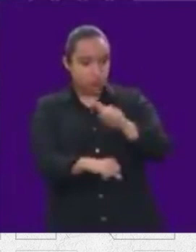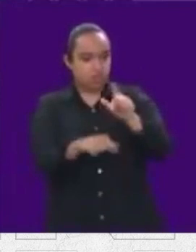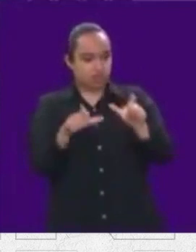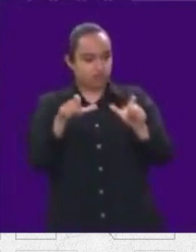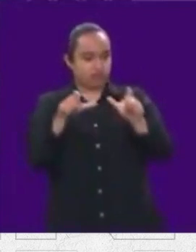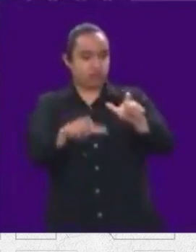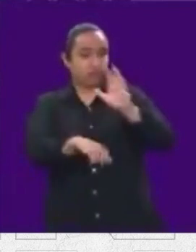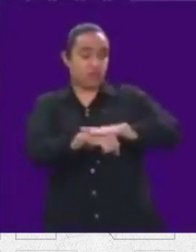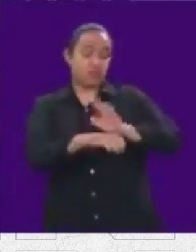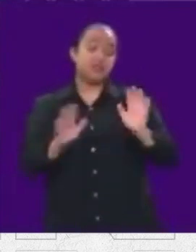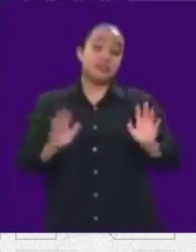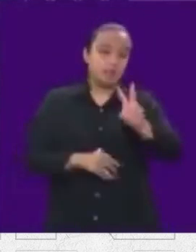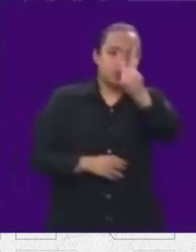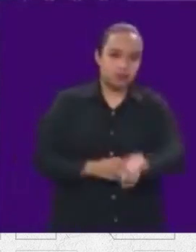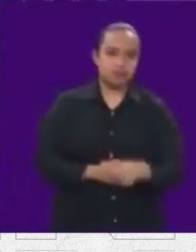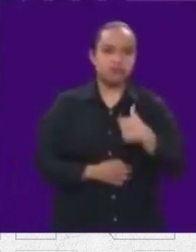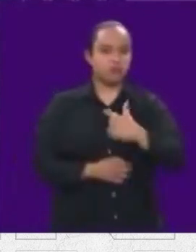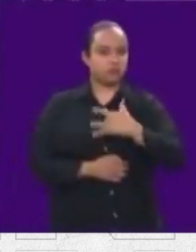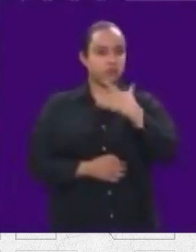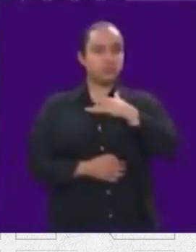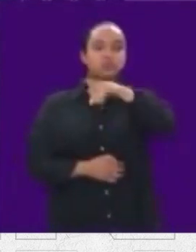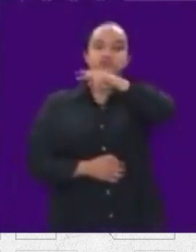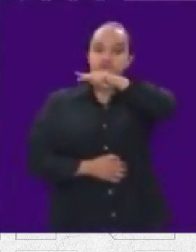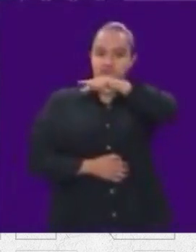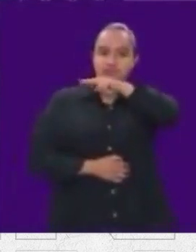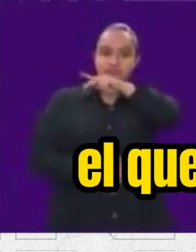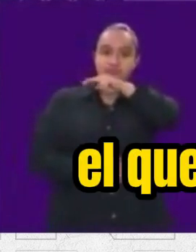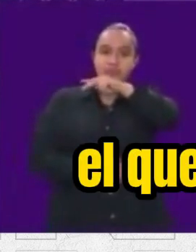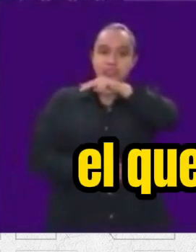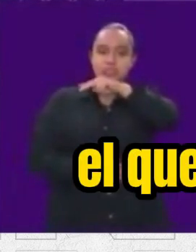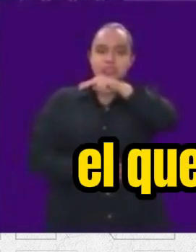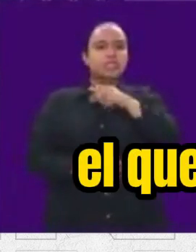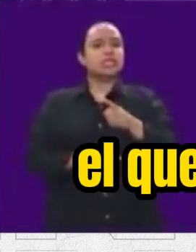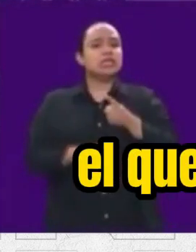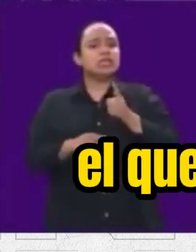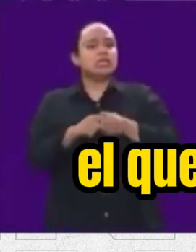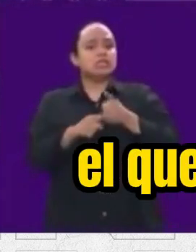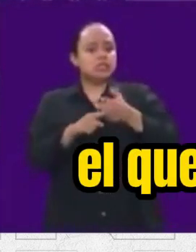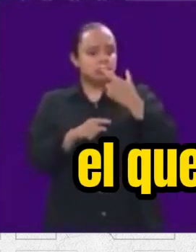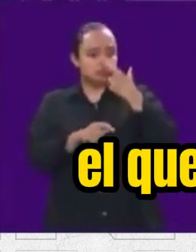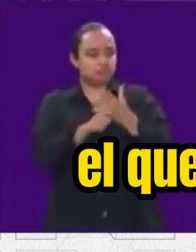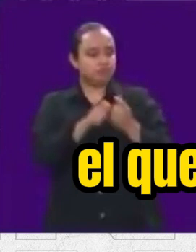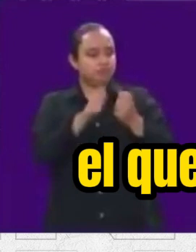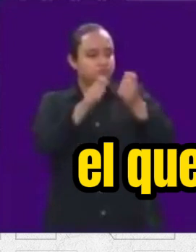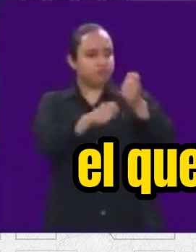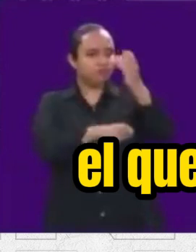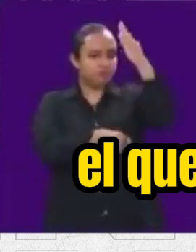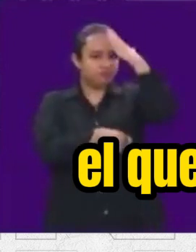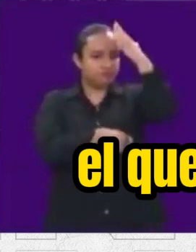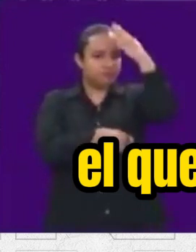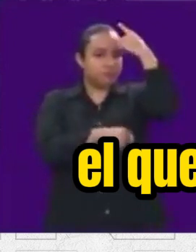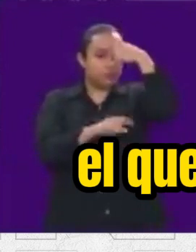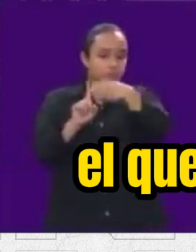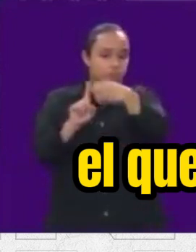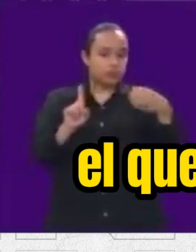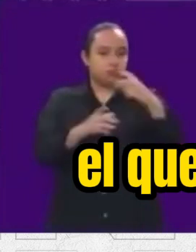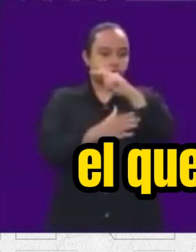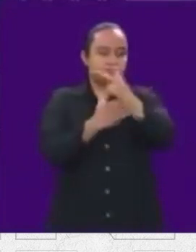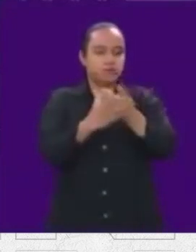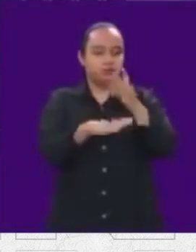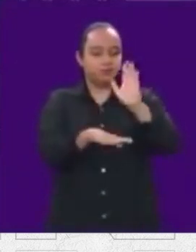y de manera muy preocupada les quiero decir quién es el que está a cargo de coordinar el programa